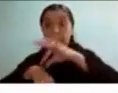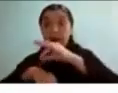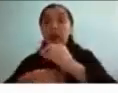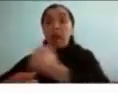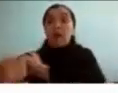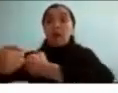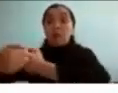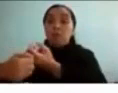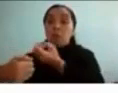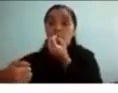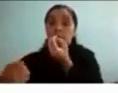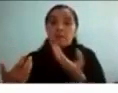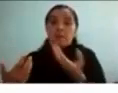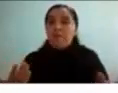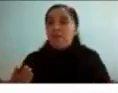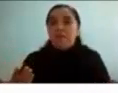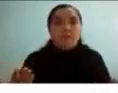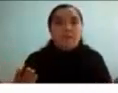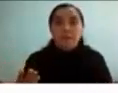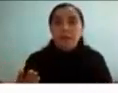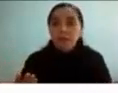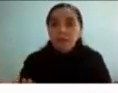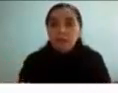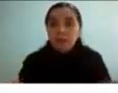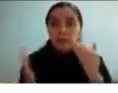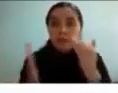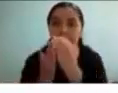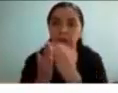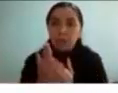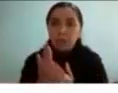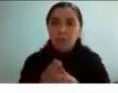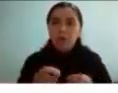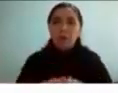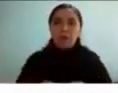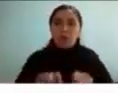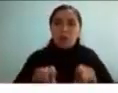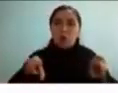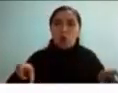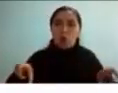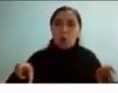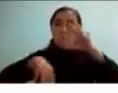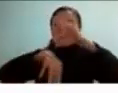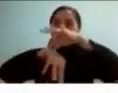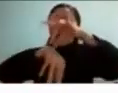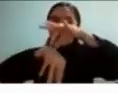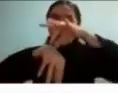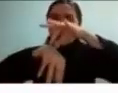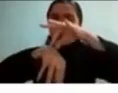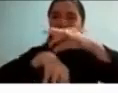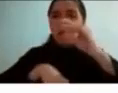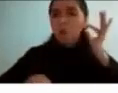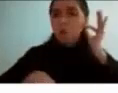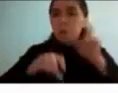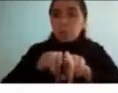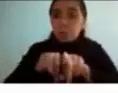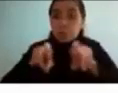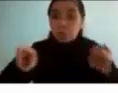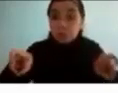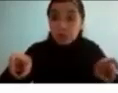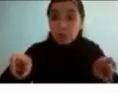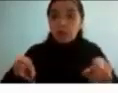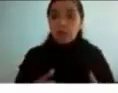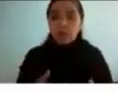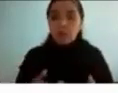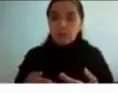etcétera de hecho en una postulación no sé por qué puso petricia y puricultura no sé qué pasó esa fue la primera postulación y en la